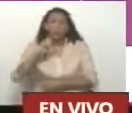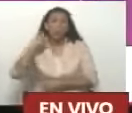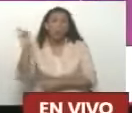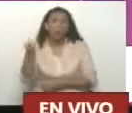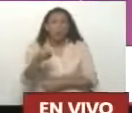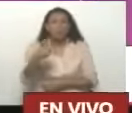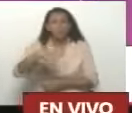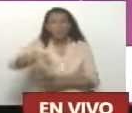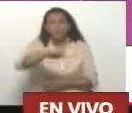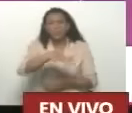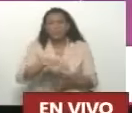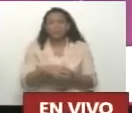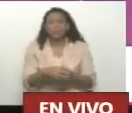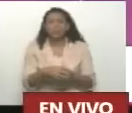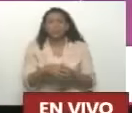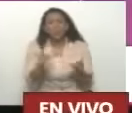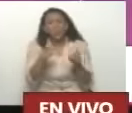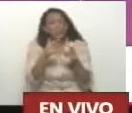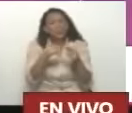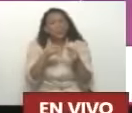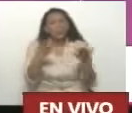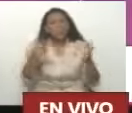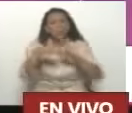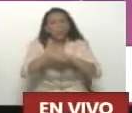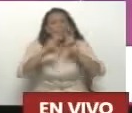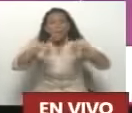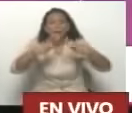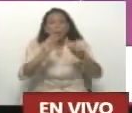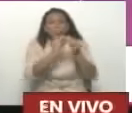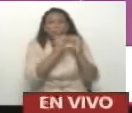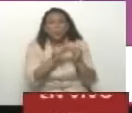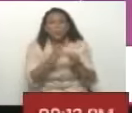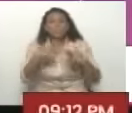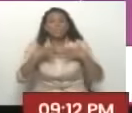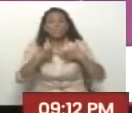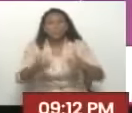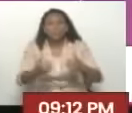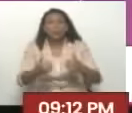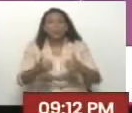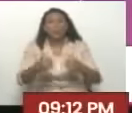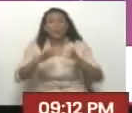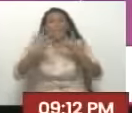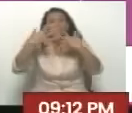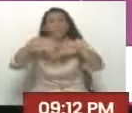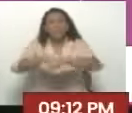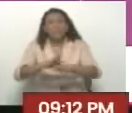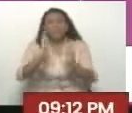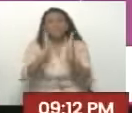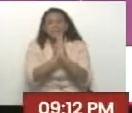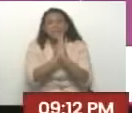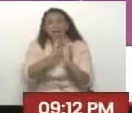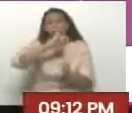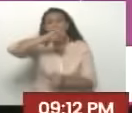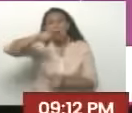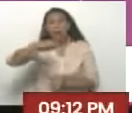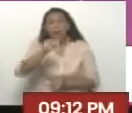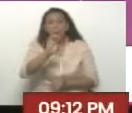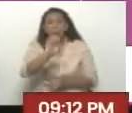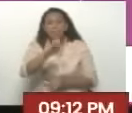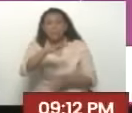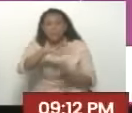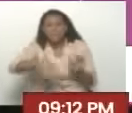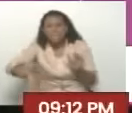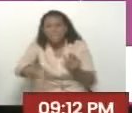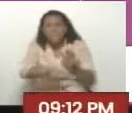Clavellinas. Ahí vamos a conocer los detalles de esta remodelación del área de salud integral comunitaria San José, parte baja, ubicada